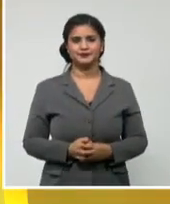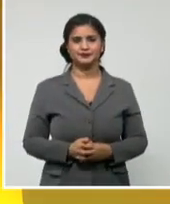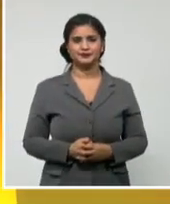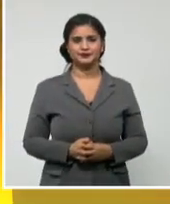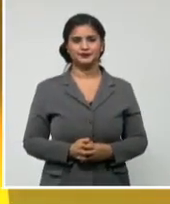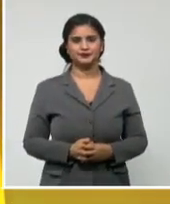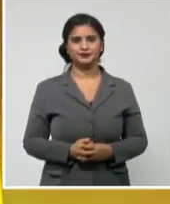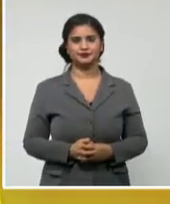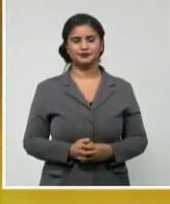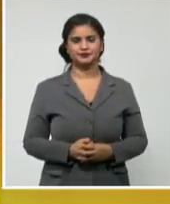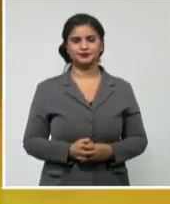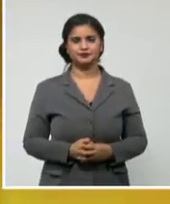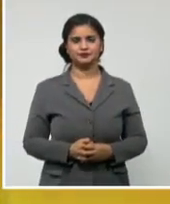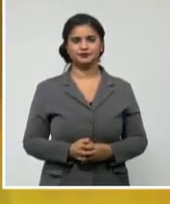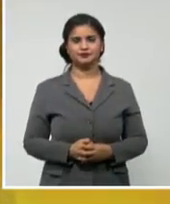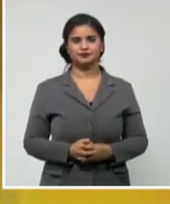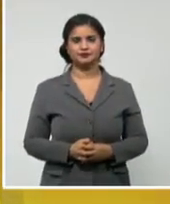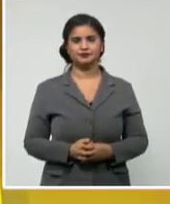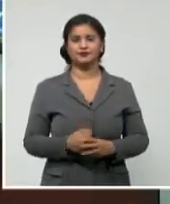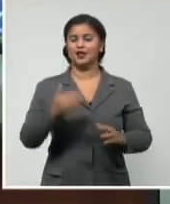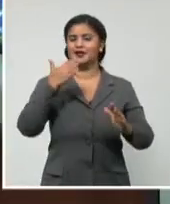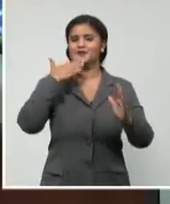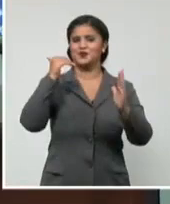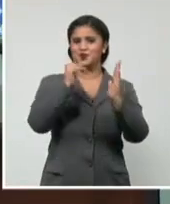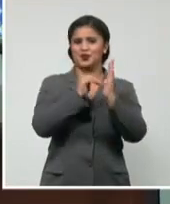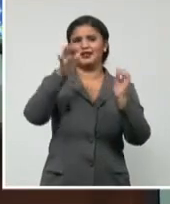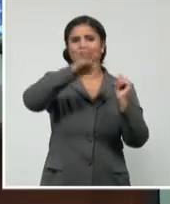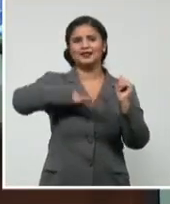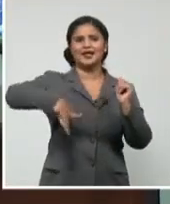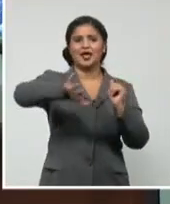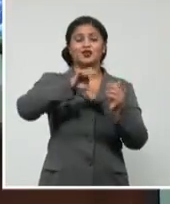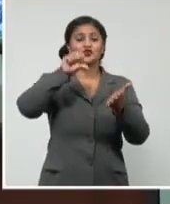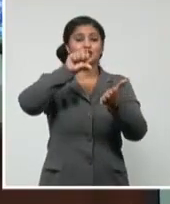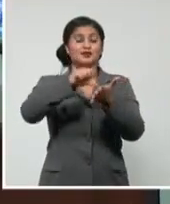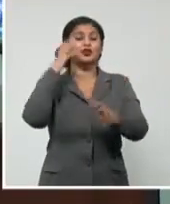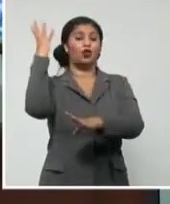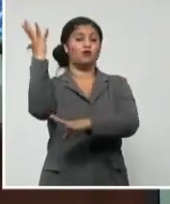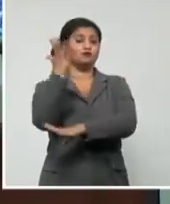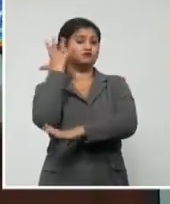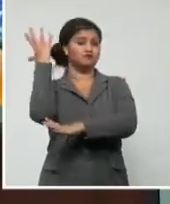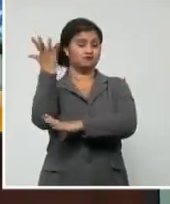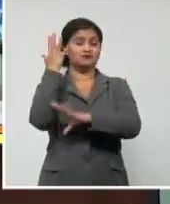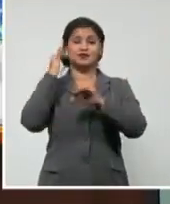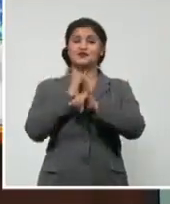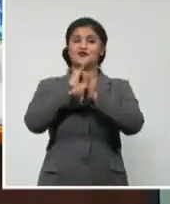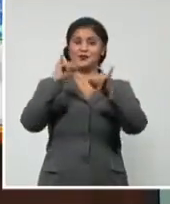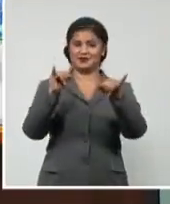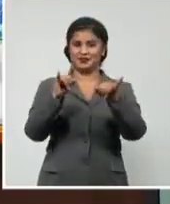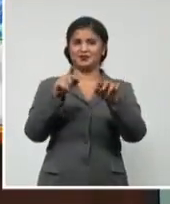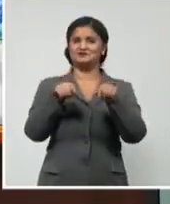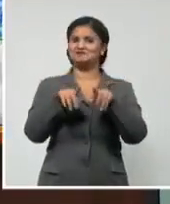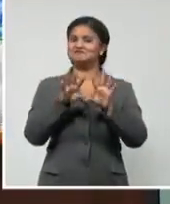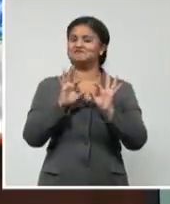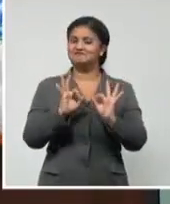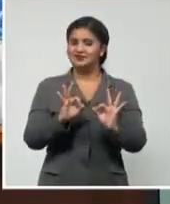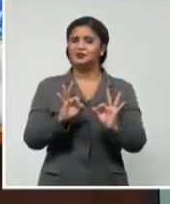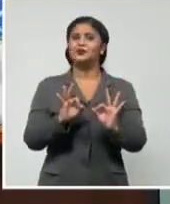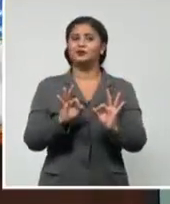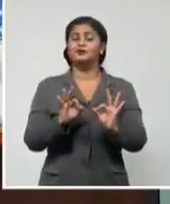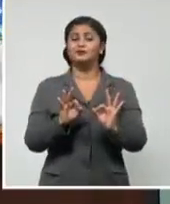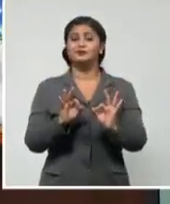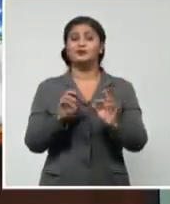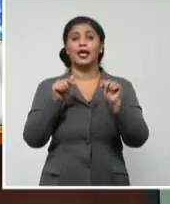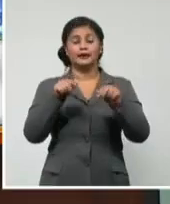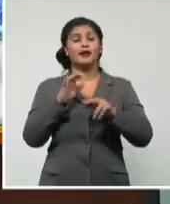Sí, gracias Froilán y tengan todos buenas tardes desde aquí, desde el Centro de Pronósticos del Instituto de Meteorología, pues emitimos las últimas